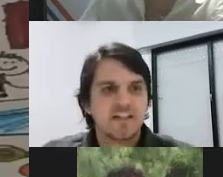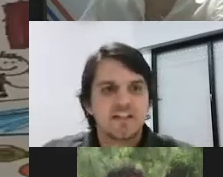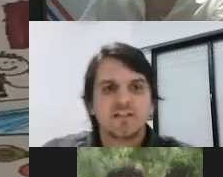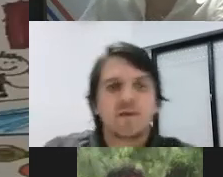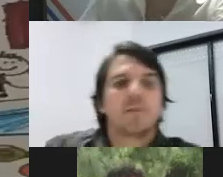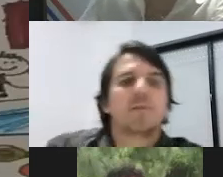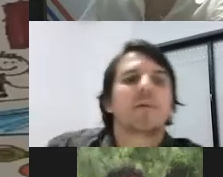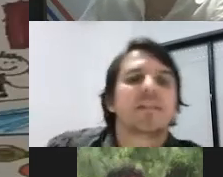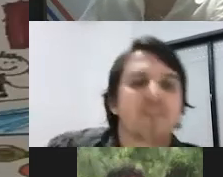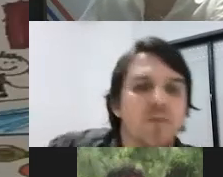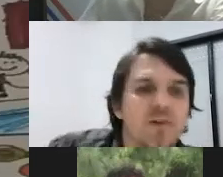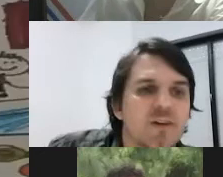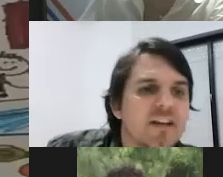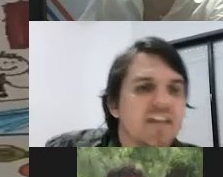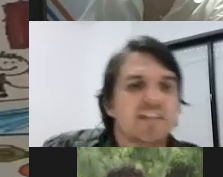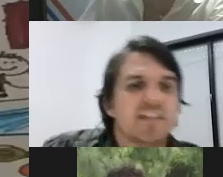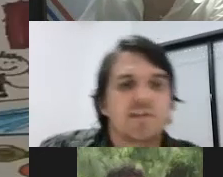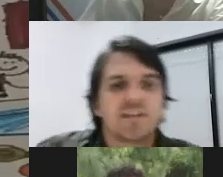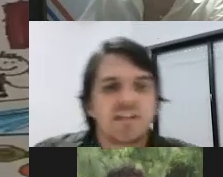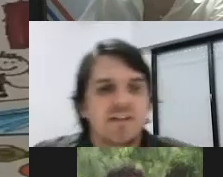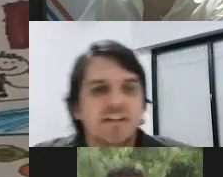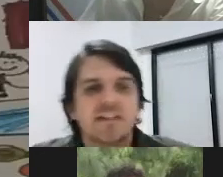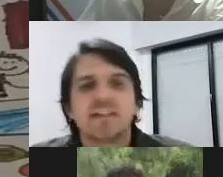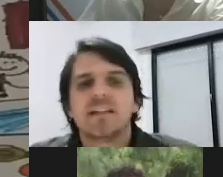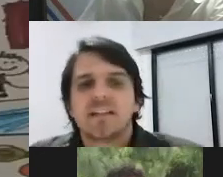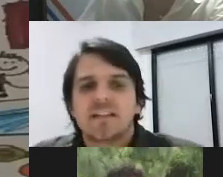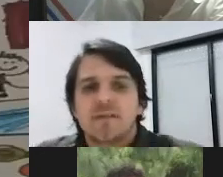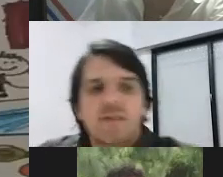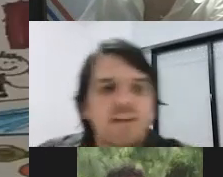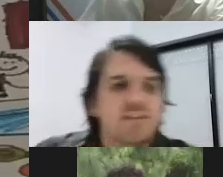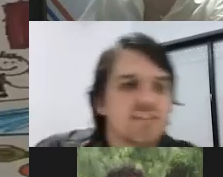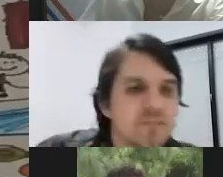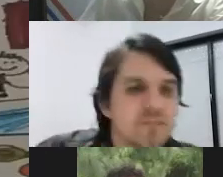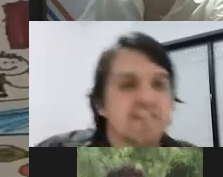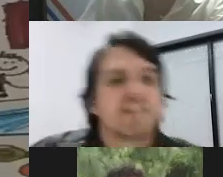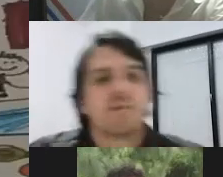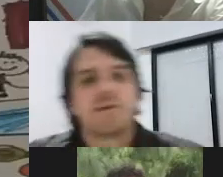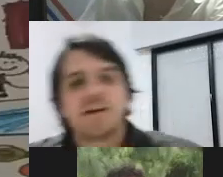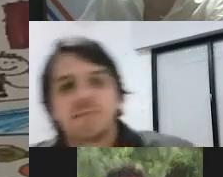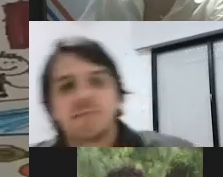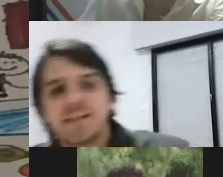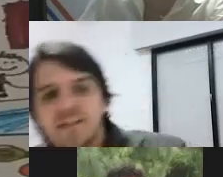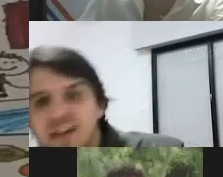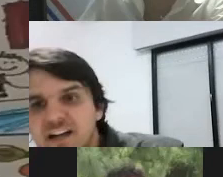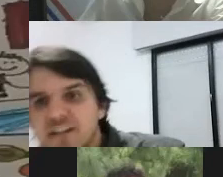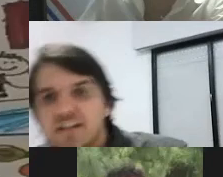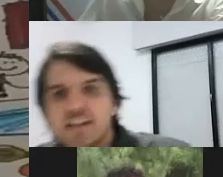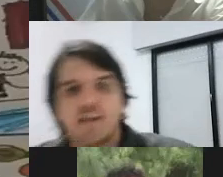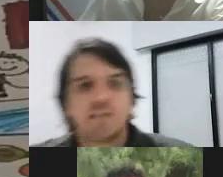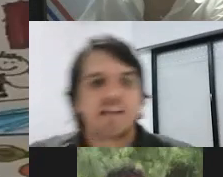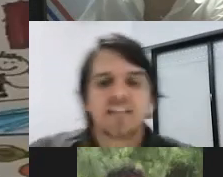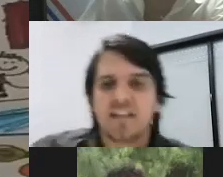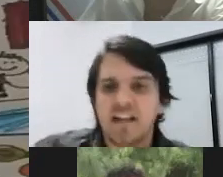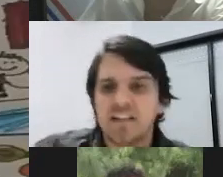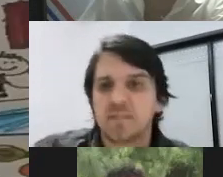no sé ahí se ve bueno en determinada hora se levanta va al baño de tuya después va a trabajar trabajar